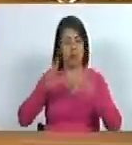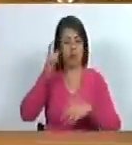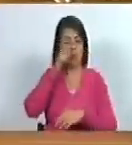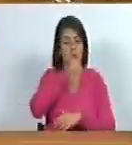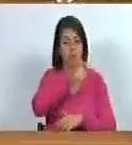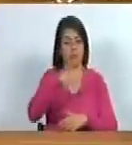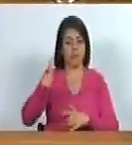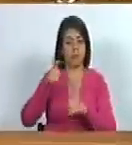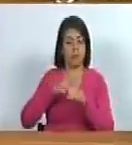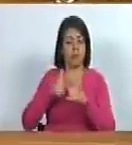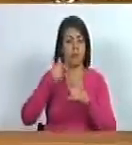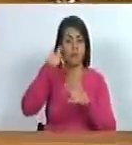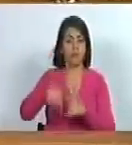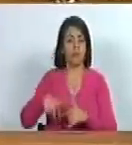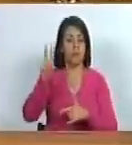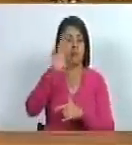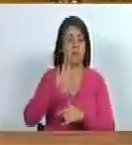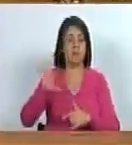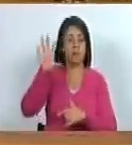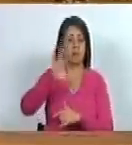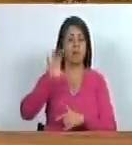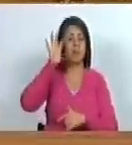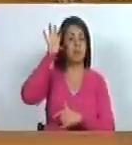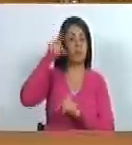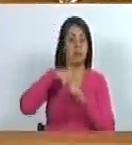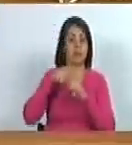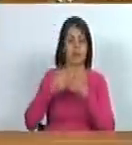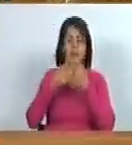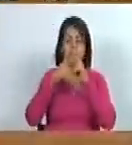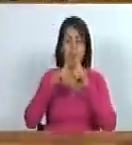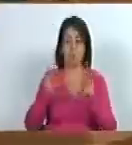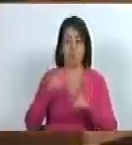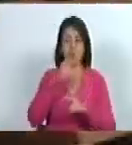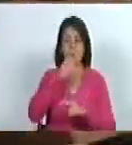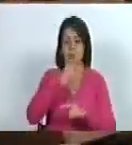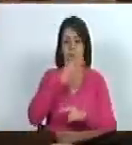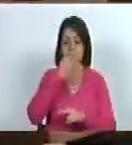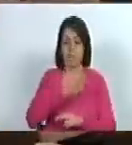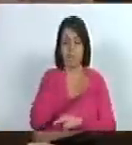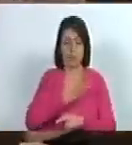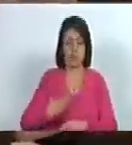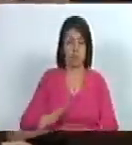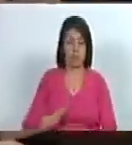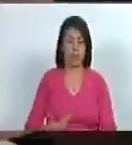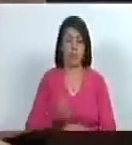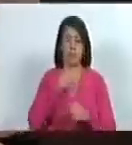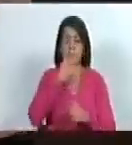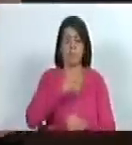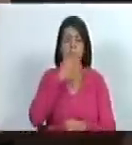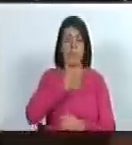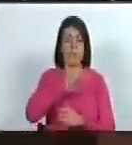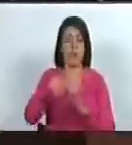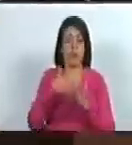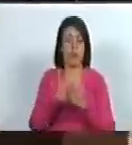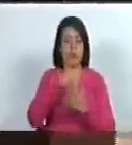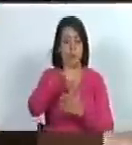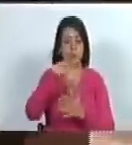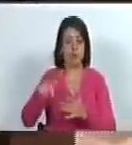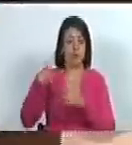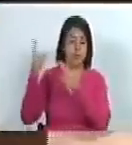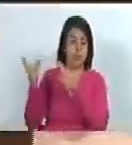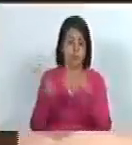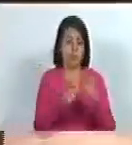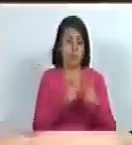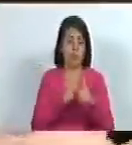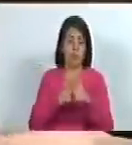soberana Venezuela un país de paz muy buenas tardes presidente muy buenas tardes ciudadanos los